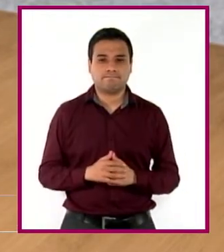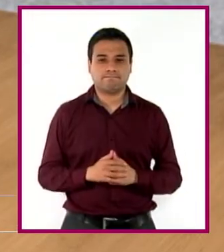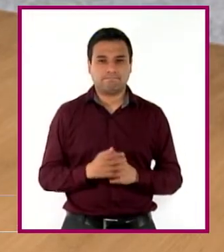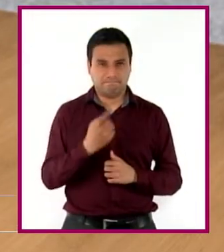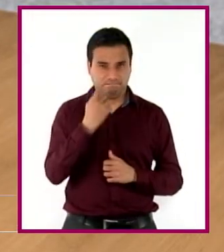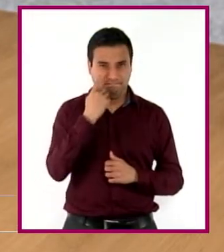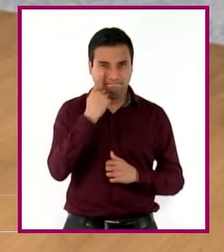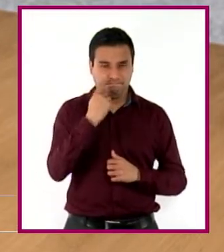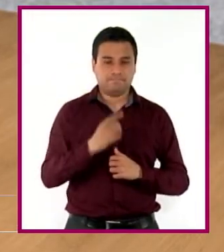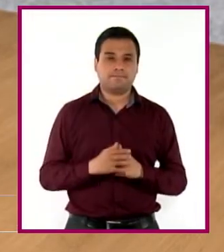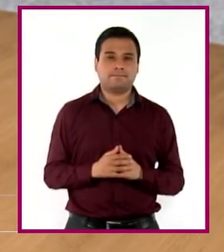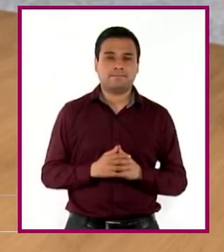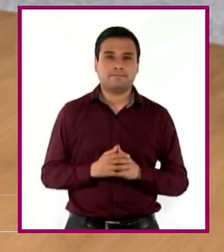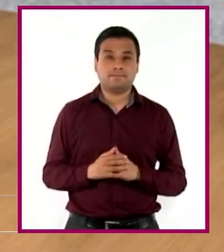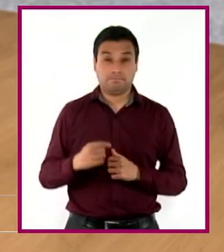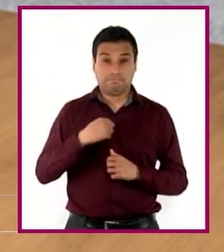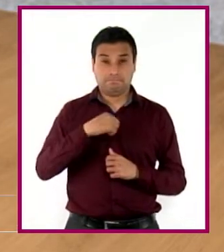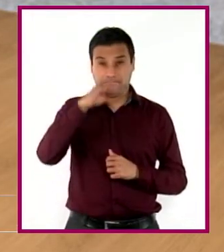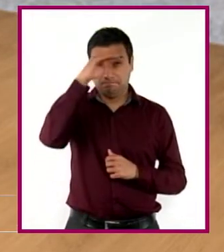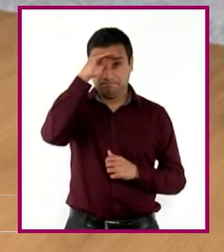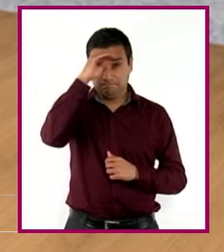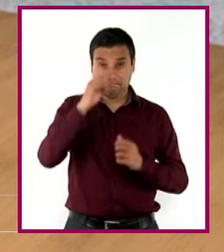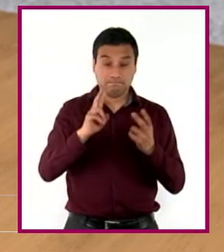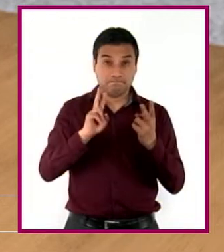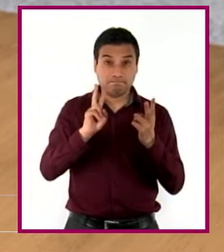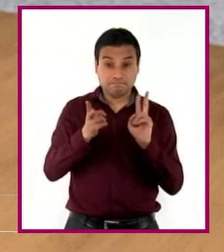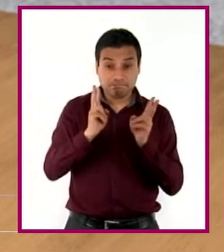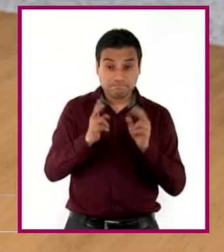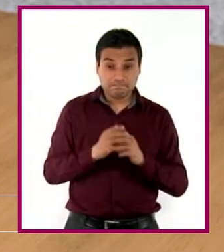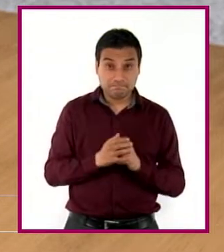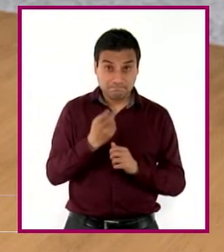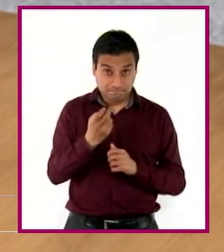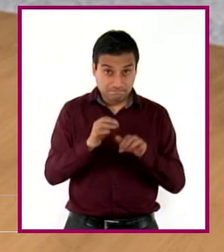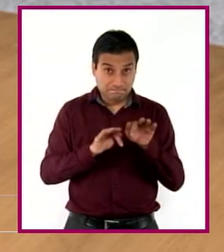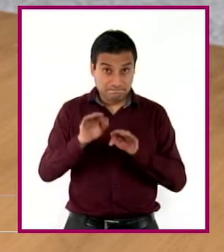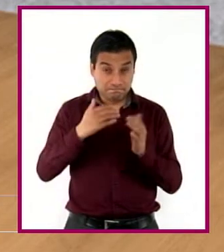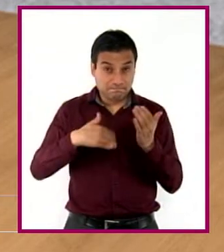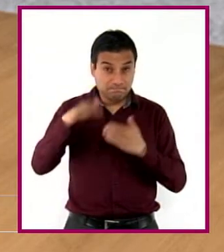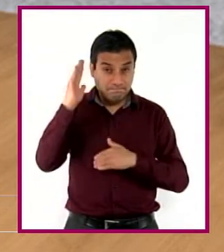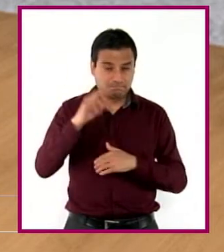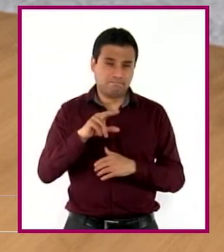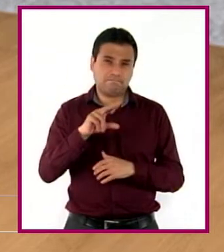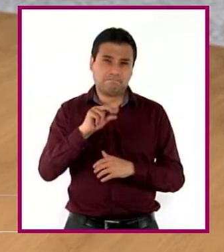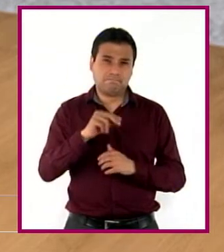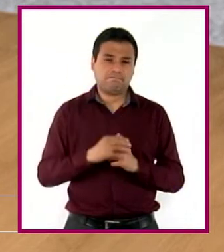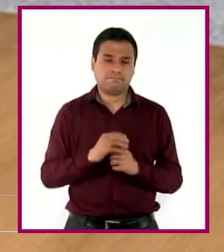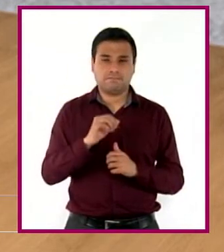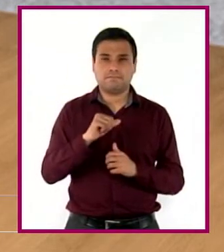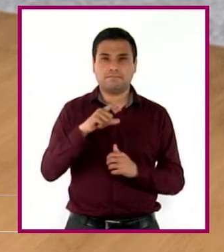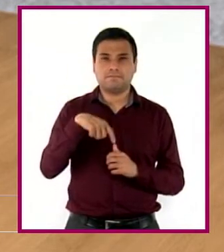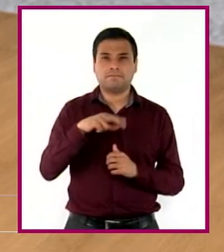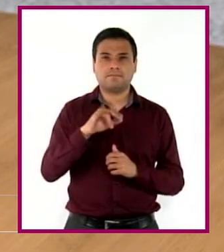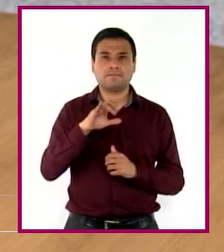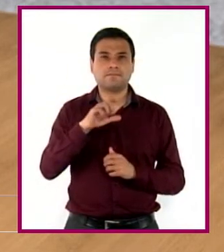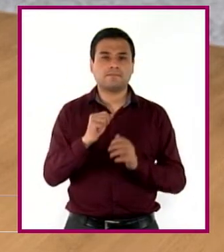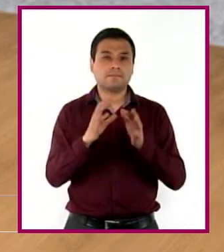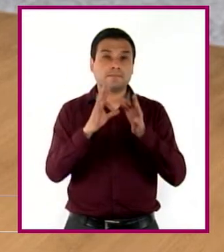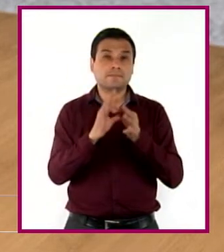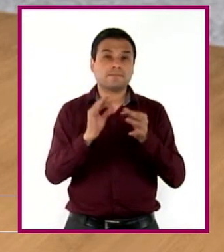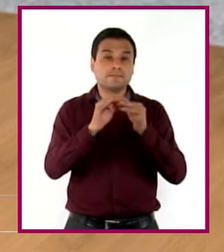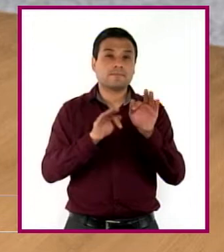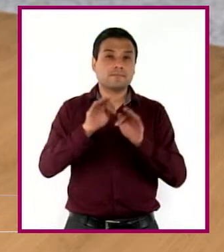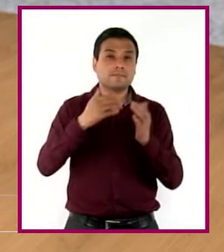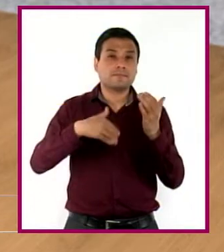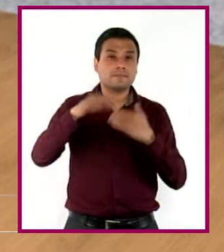Míralo. Es que yo no creo que el caso de tu vecino sea un caso de éxito laboral. Aquiles nos explicó que el éxito laboral significa